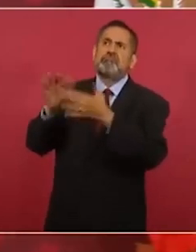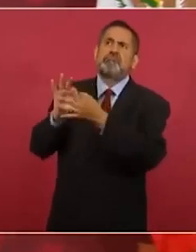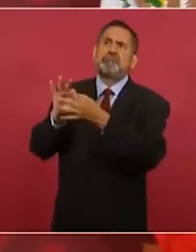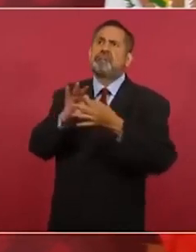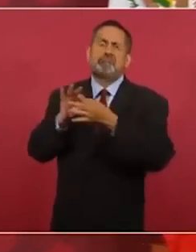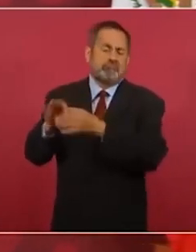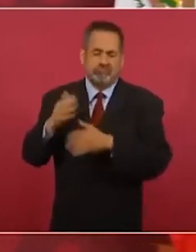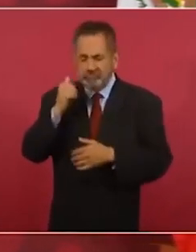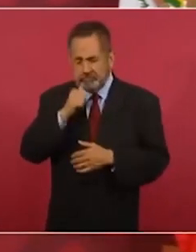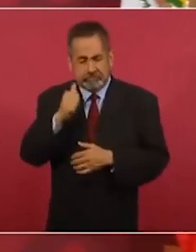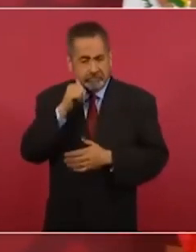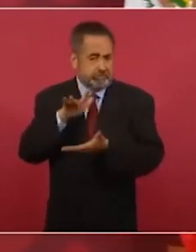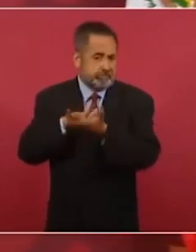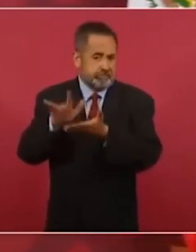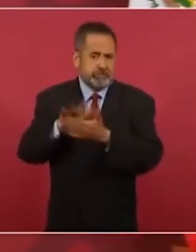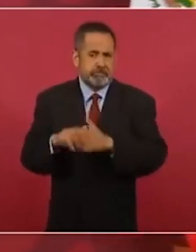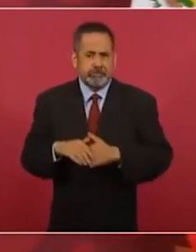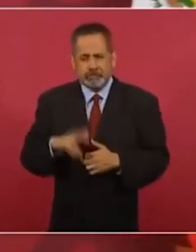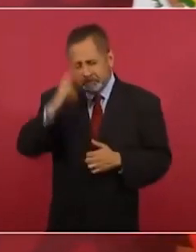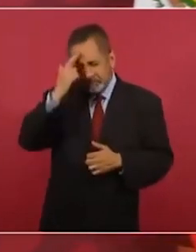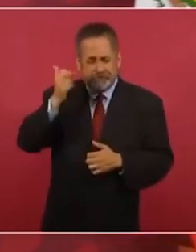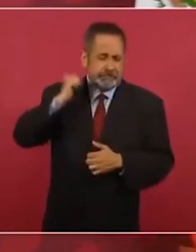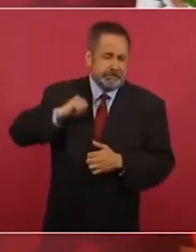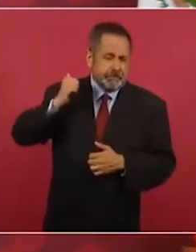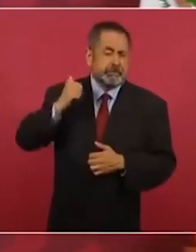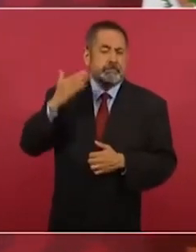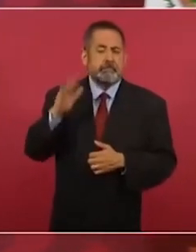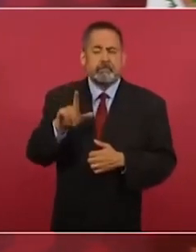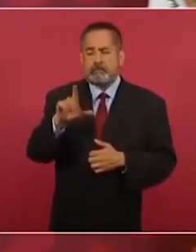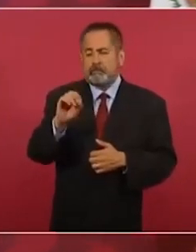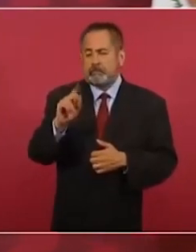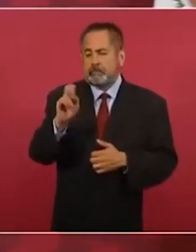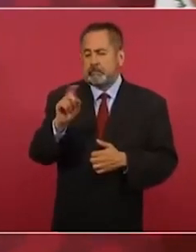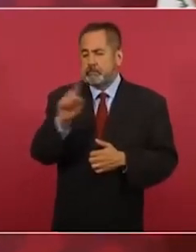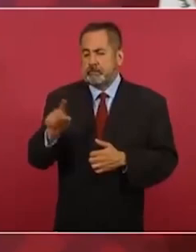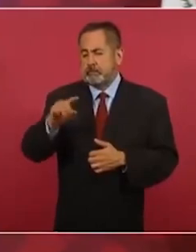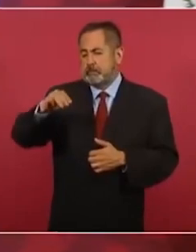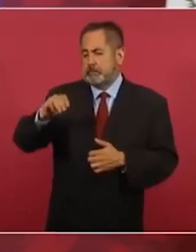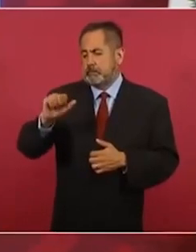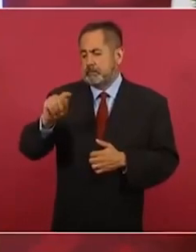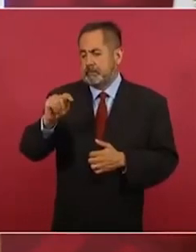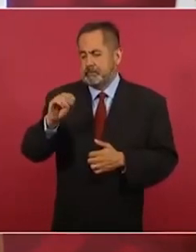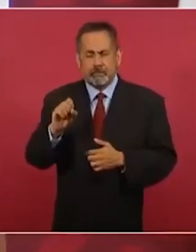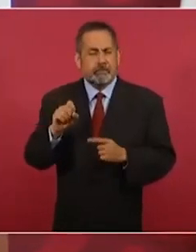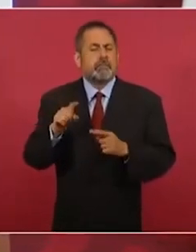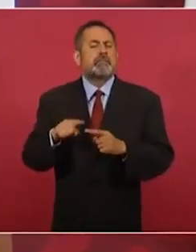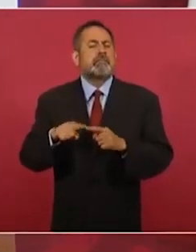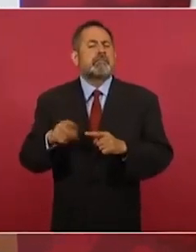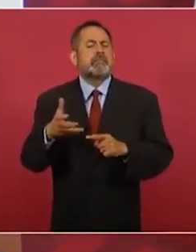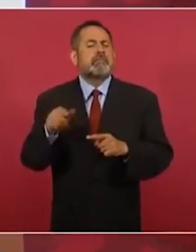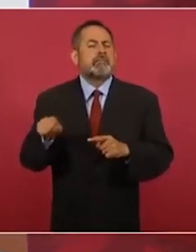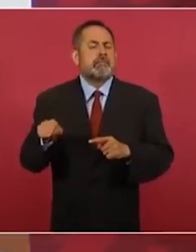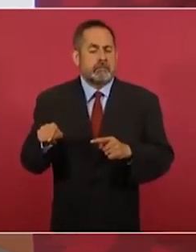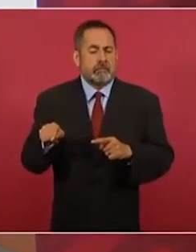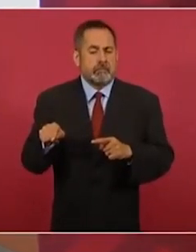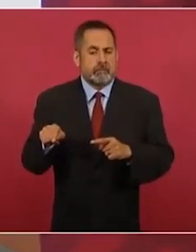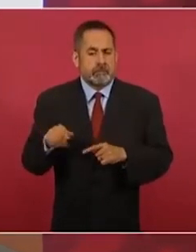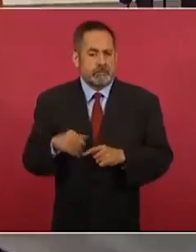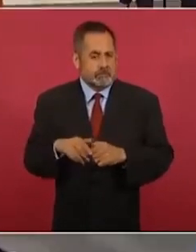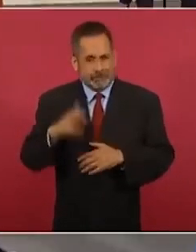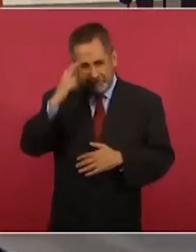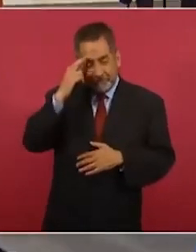Imagínense López Mateos que expulsan a Cuba